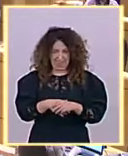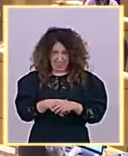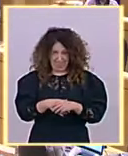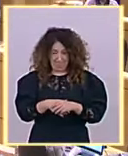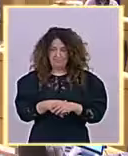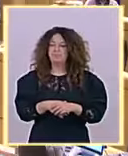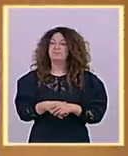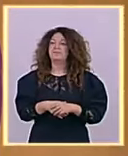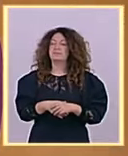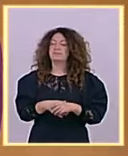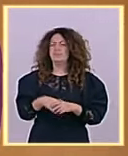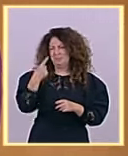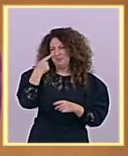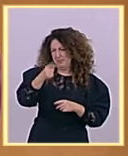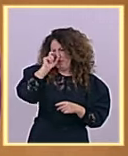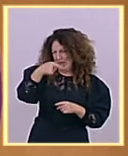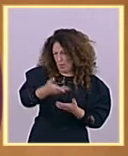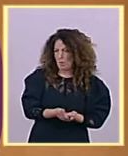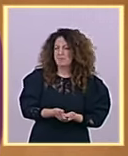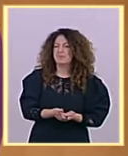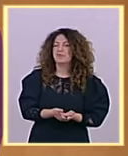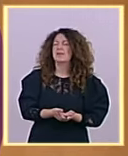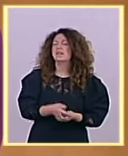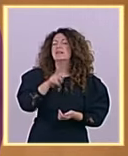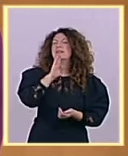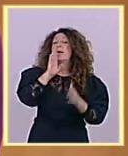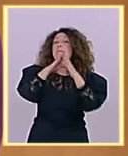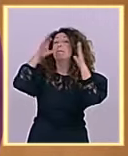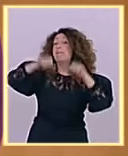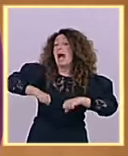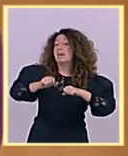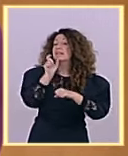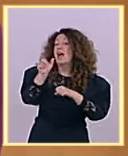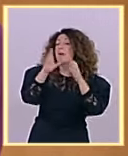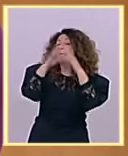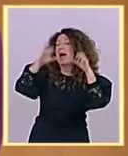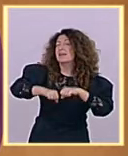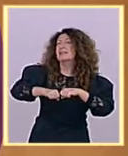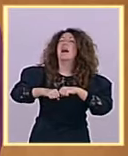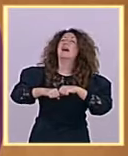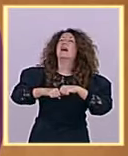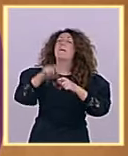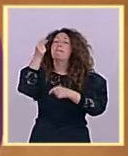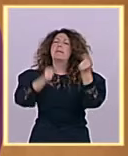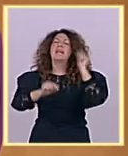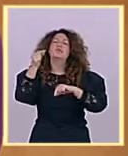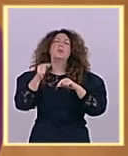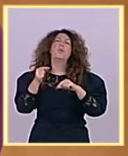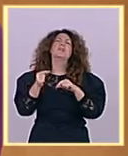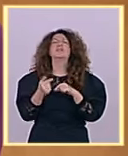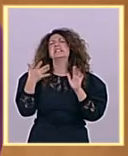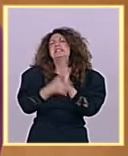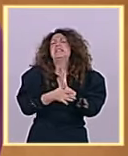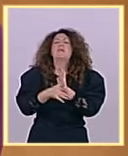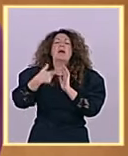Pactar, dice usted, estos presupuestos es pura supervivencia. El mundo. Pactar, este presupuesto es pura